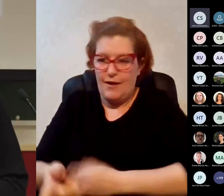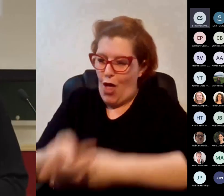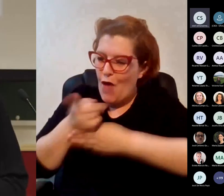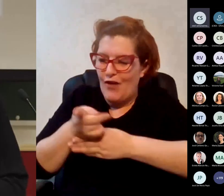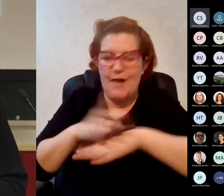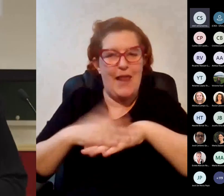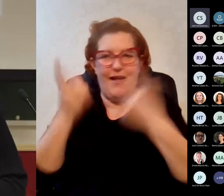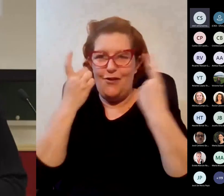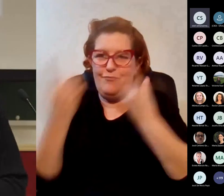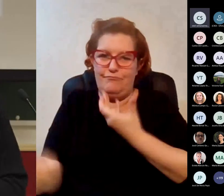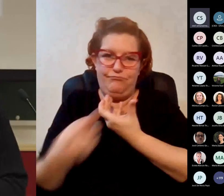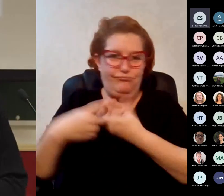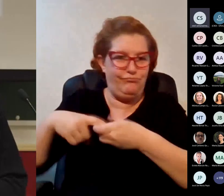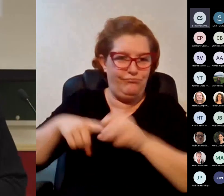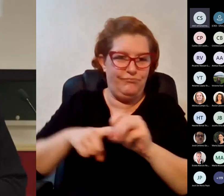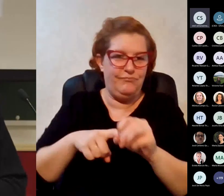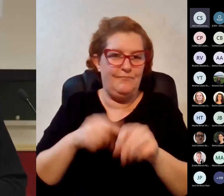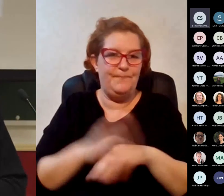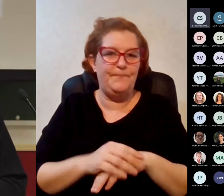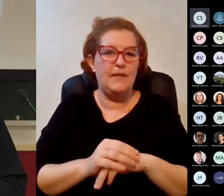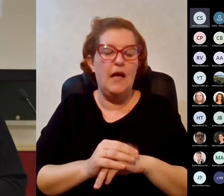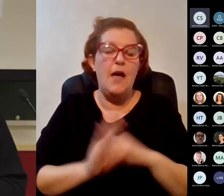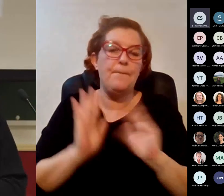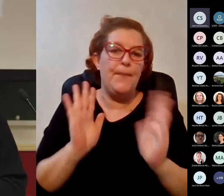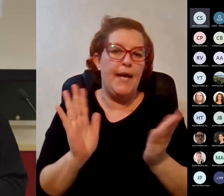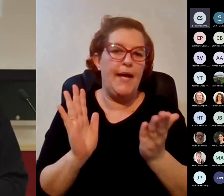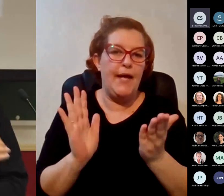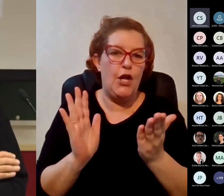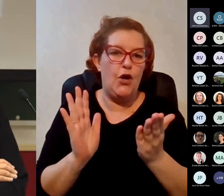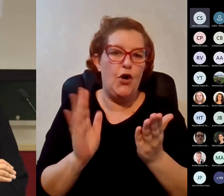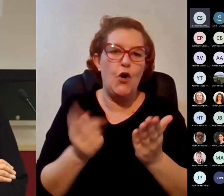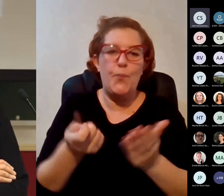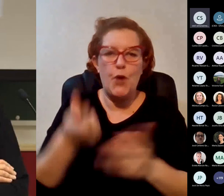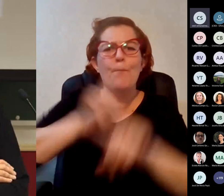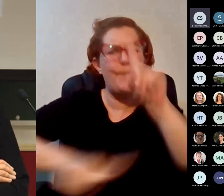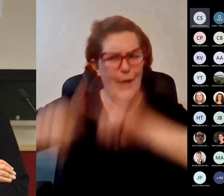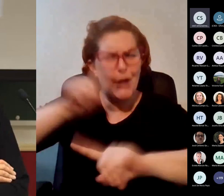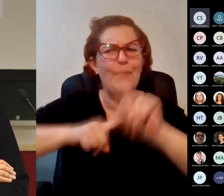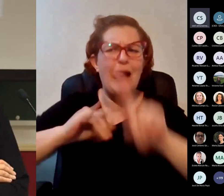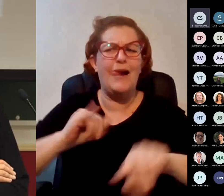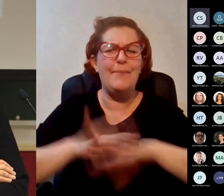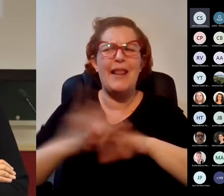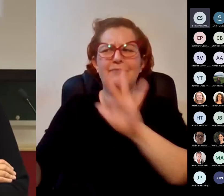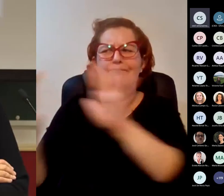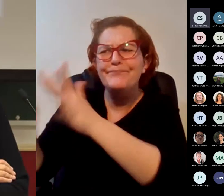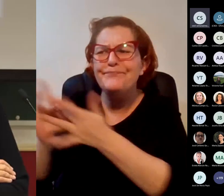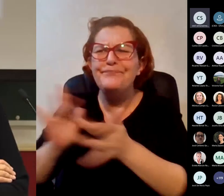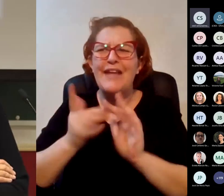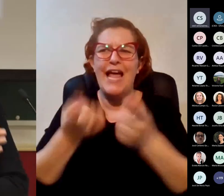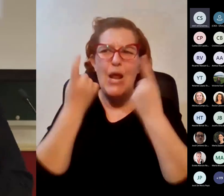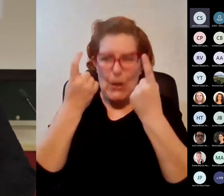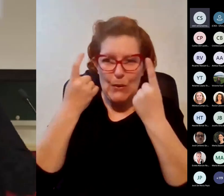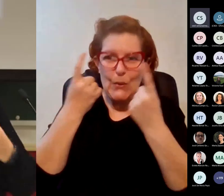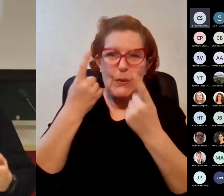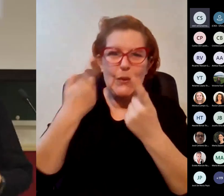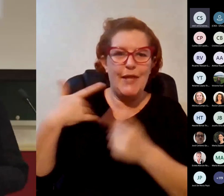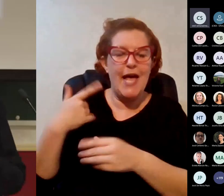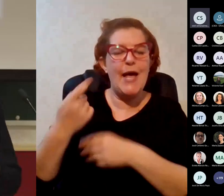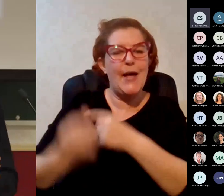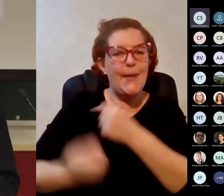les les informa pero tenemos problemas para llegar a los estudiantes vamos cogiendo ya